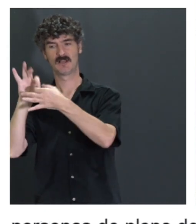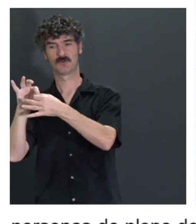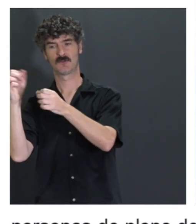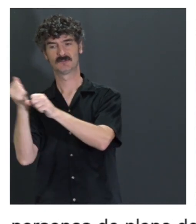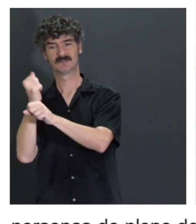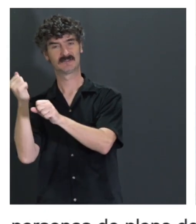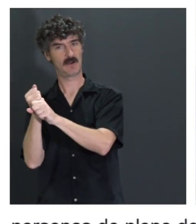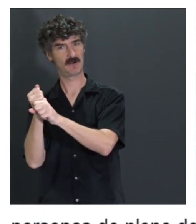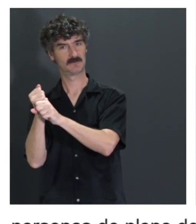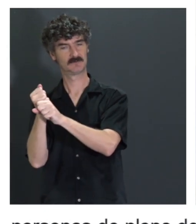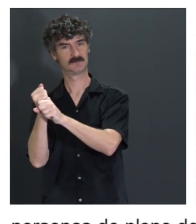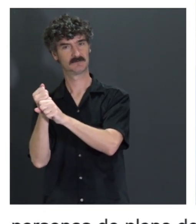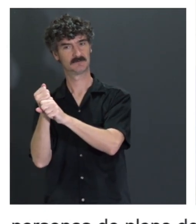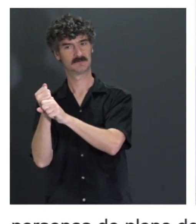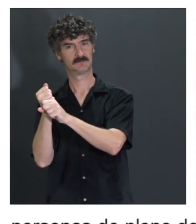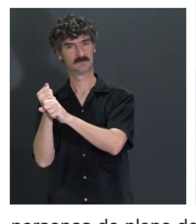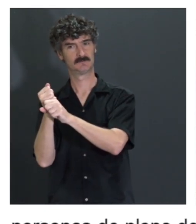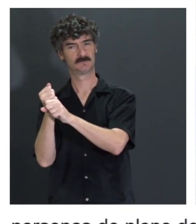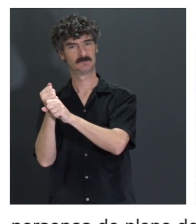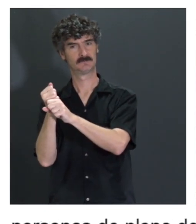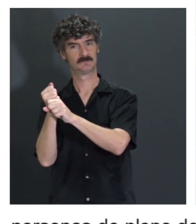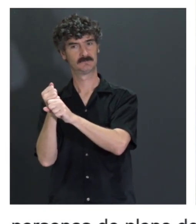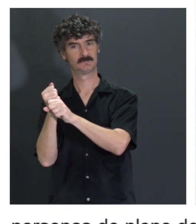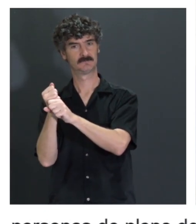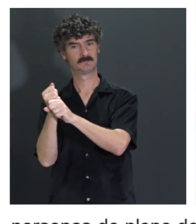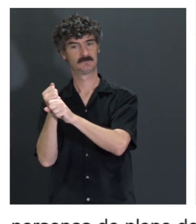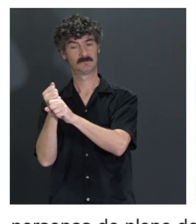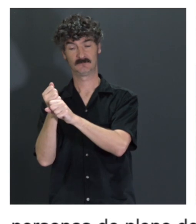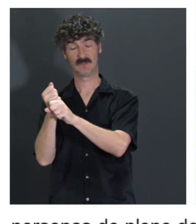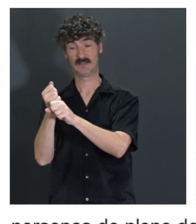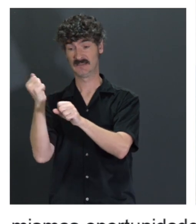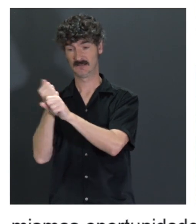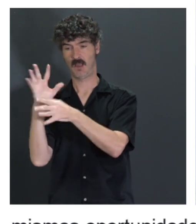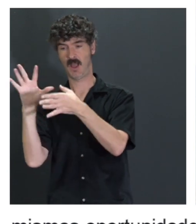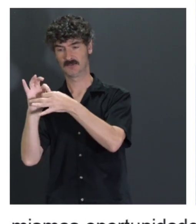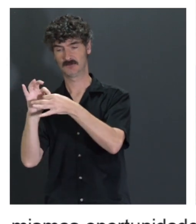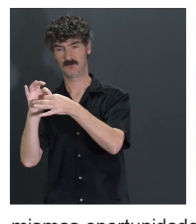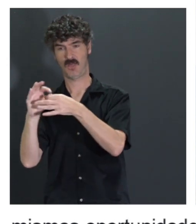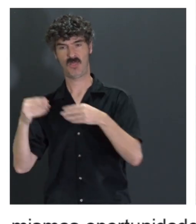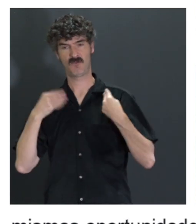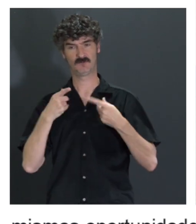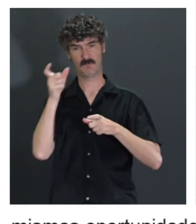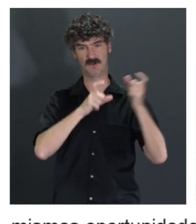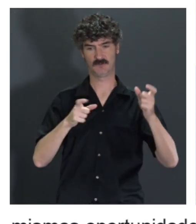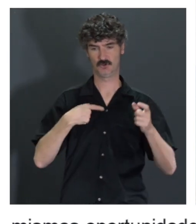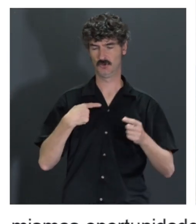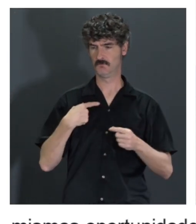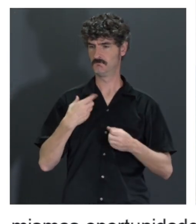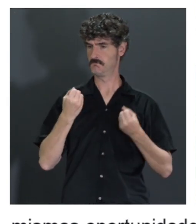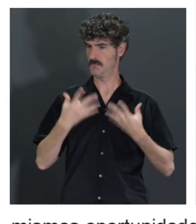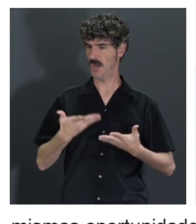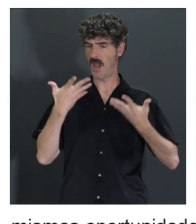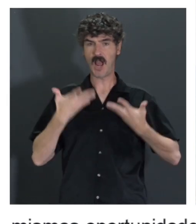trabajo, me vais a perdonar, con el disfrute de las personas. Te sientes útil cuando trabajas y encima recibes